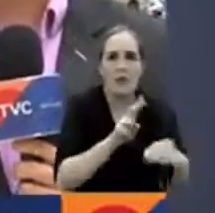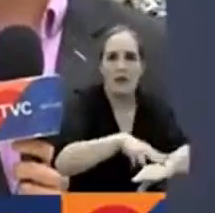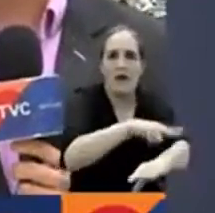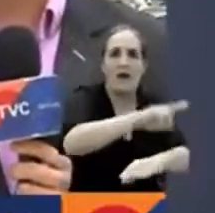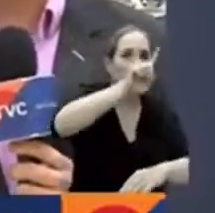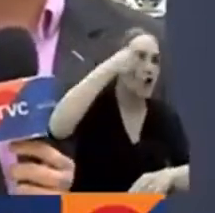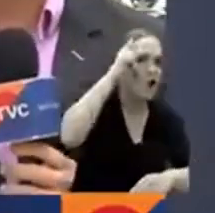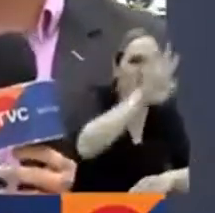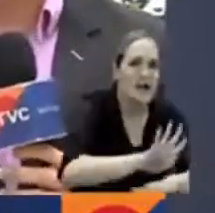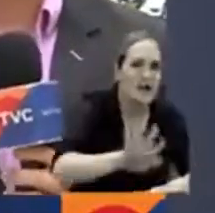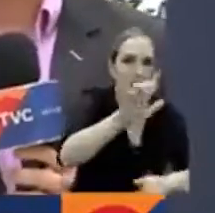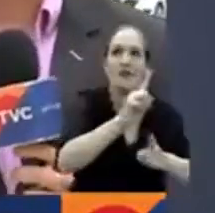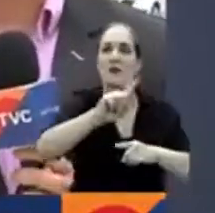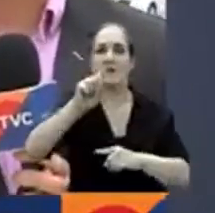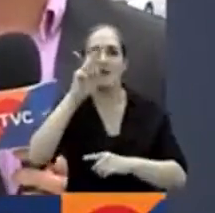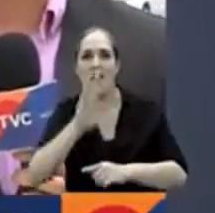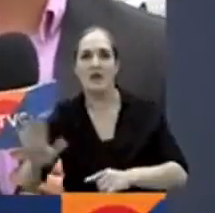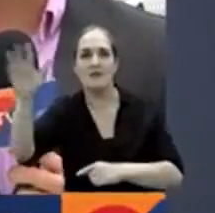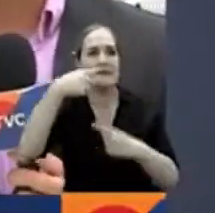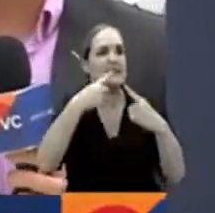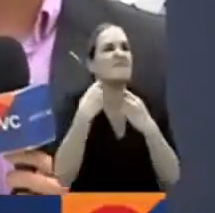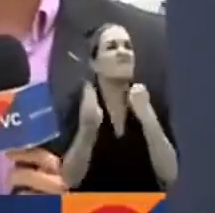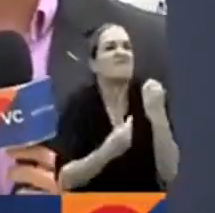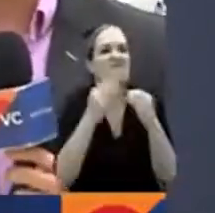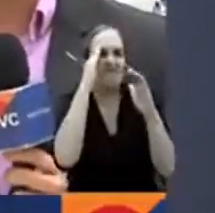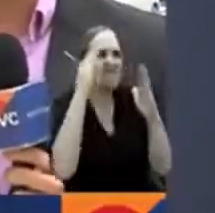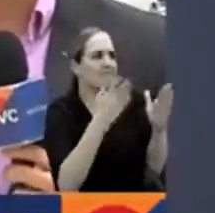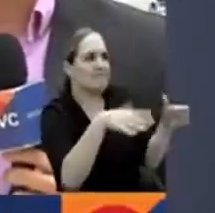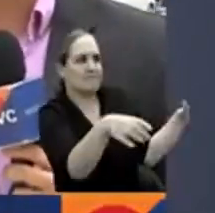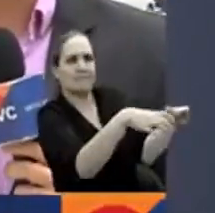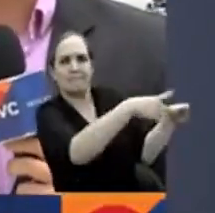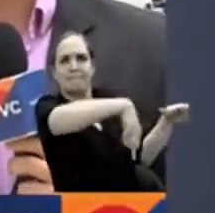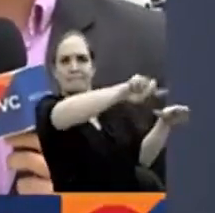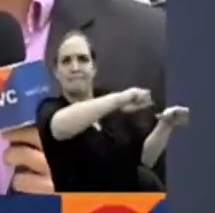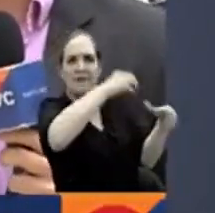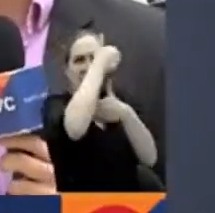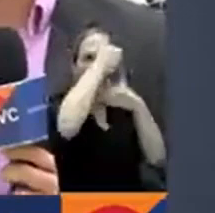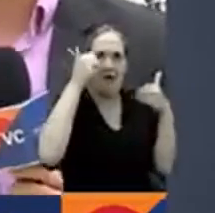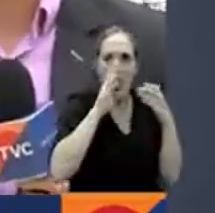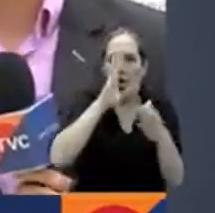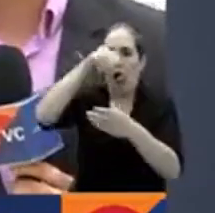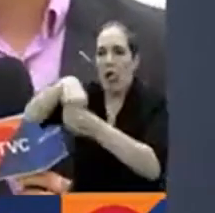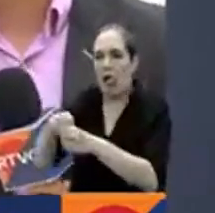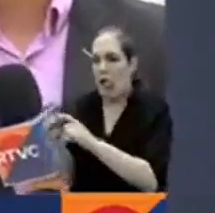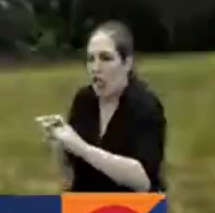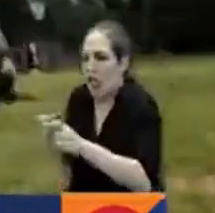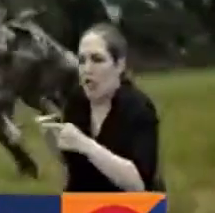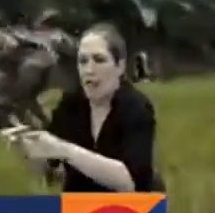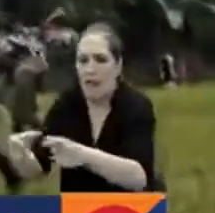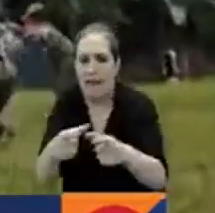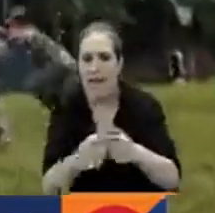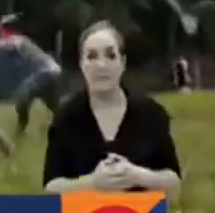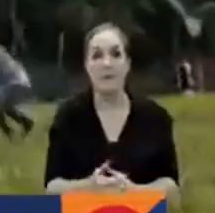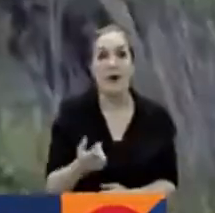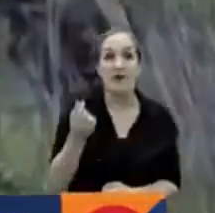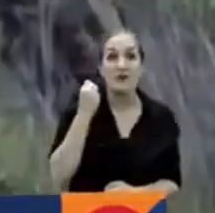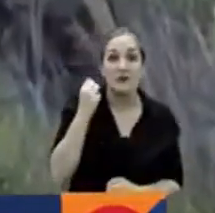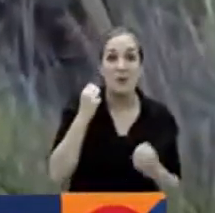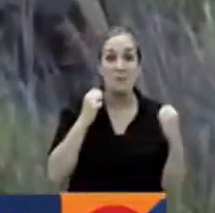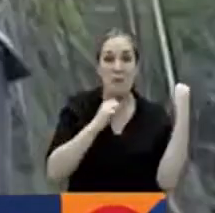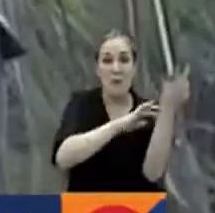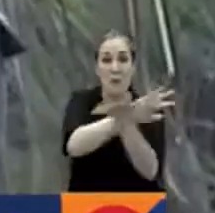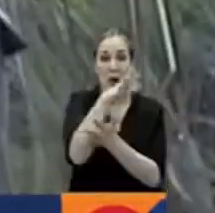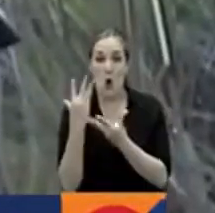atender a esta situación, para poder atender esta situación que les preocupa en materia de orden público. Tras los recientes combates entre